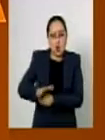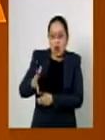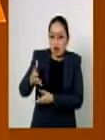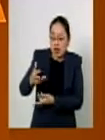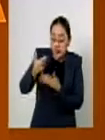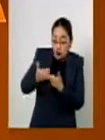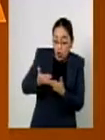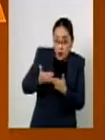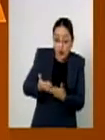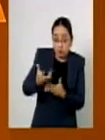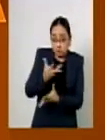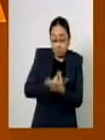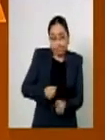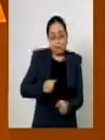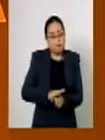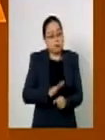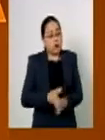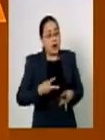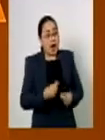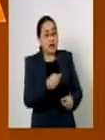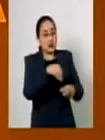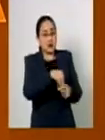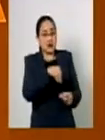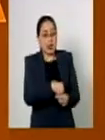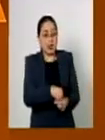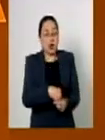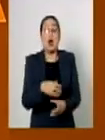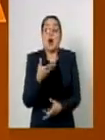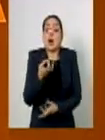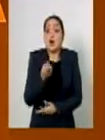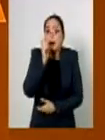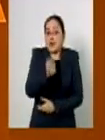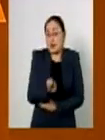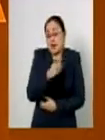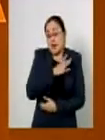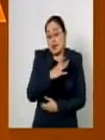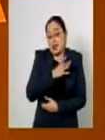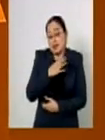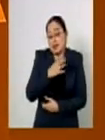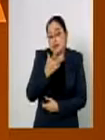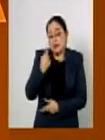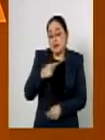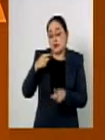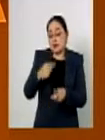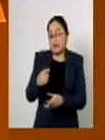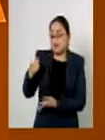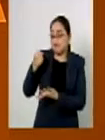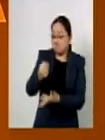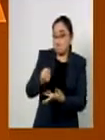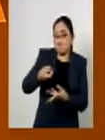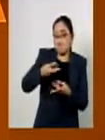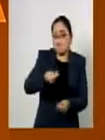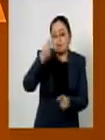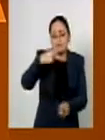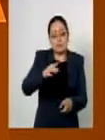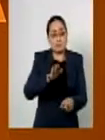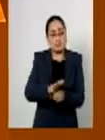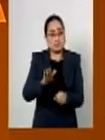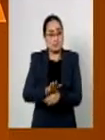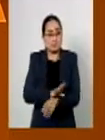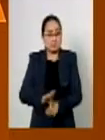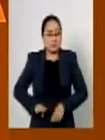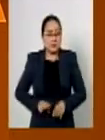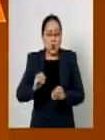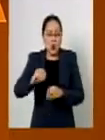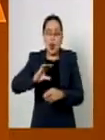excedentes de libre disposición lo que abre la puerta a la utilización de recursos para favorecer campañas y